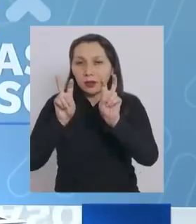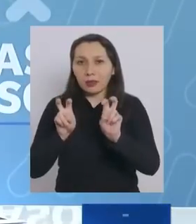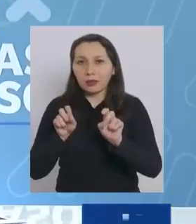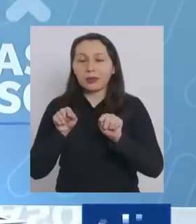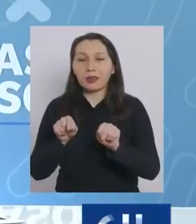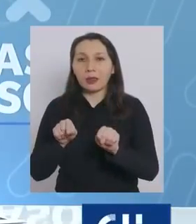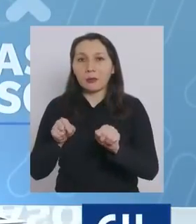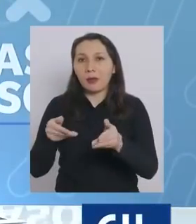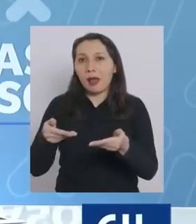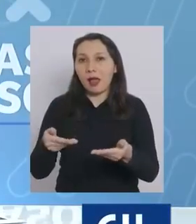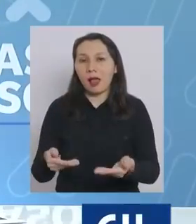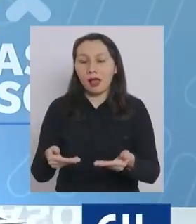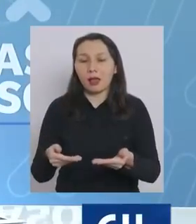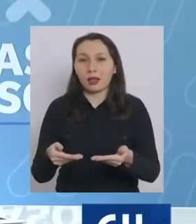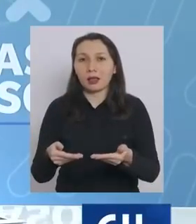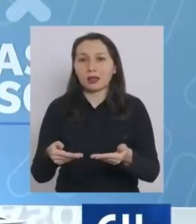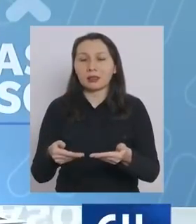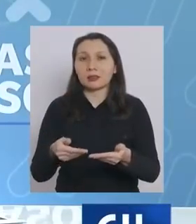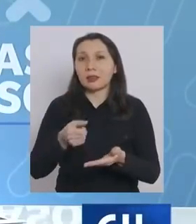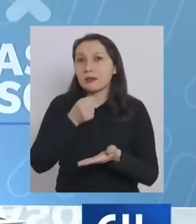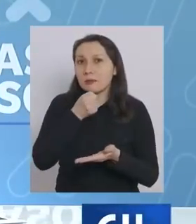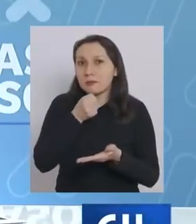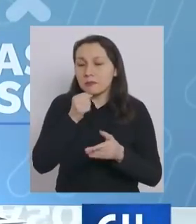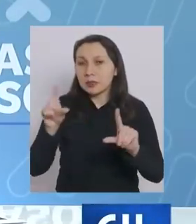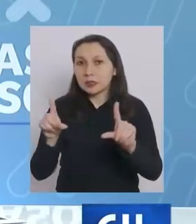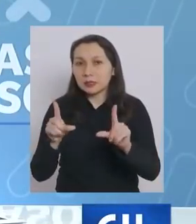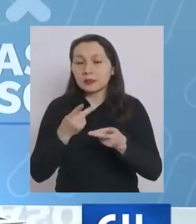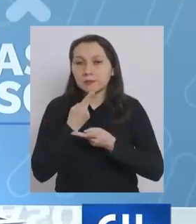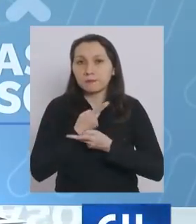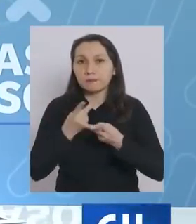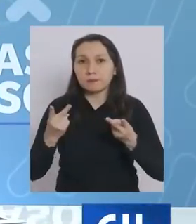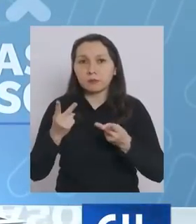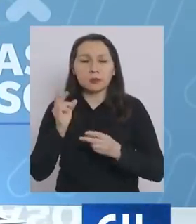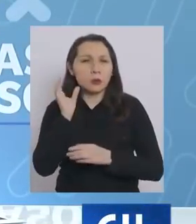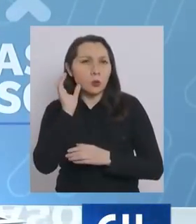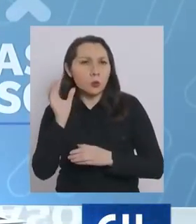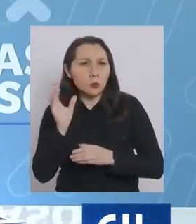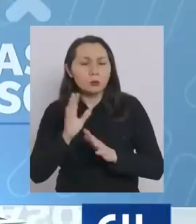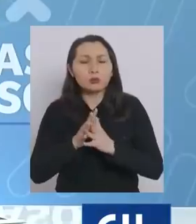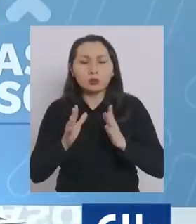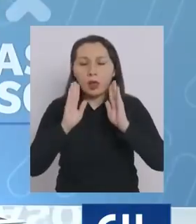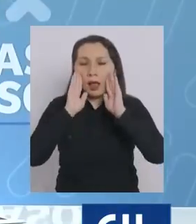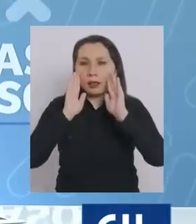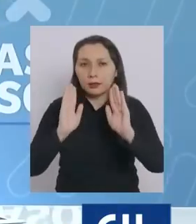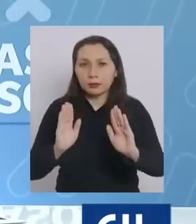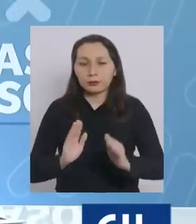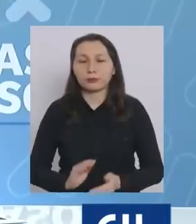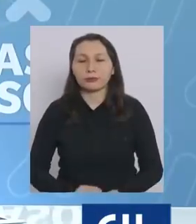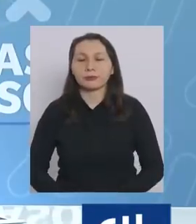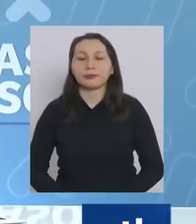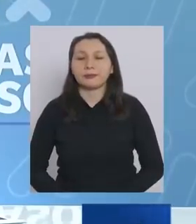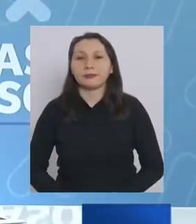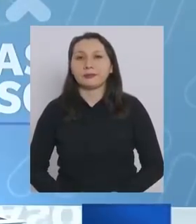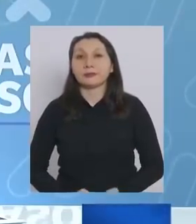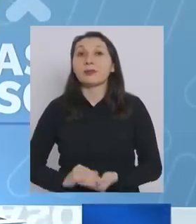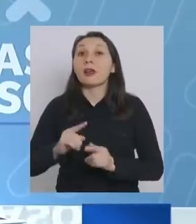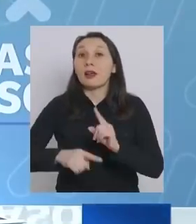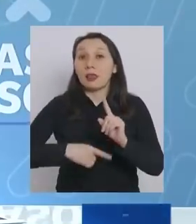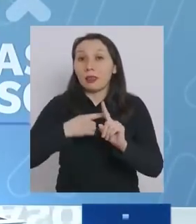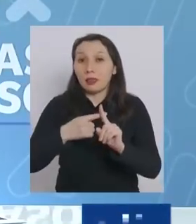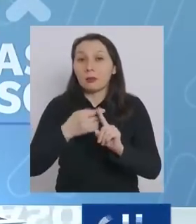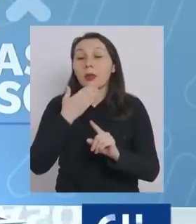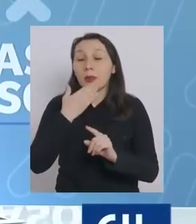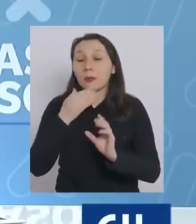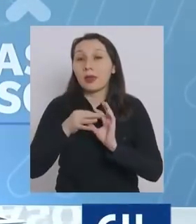este punto de prensa que lo escucha con mucha atención. Y además el